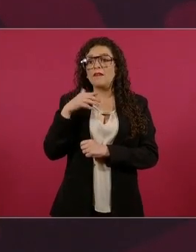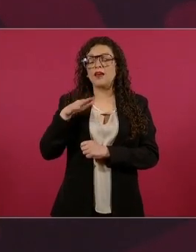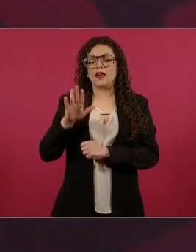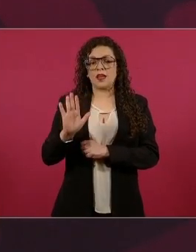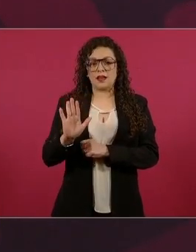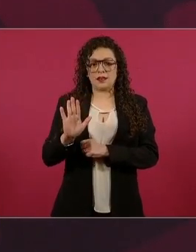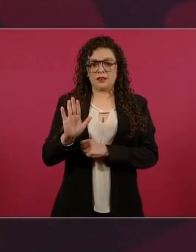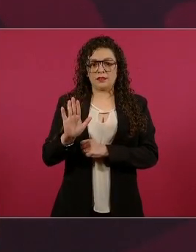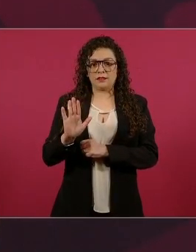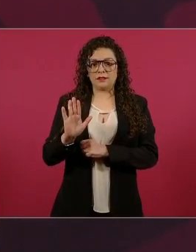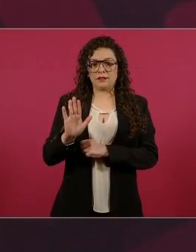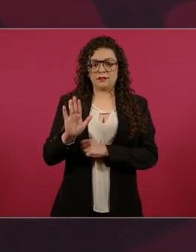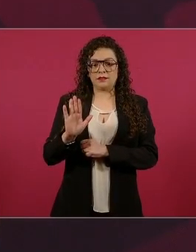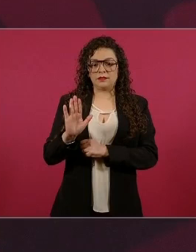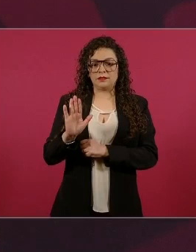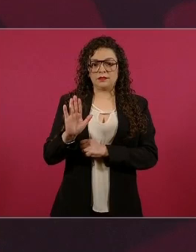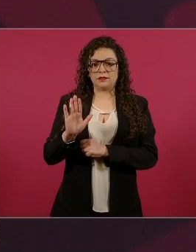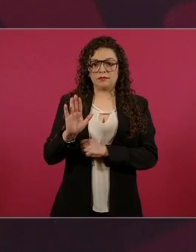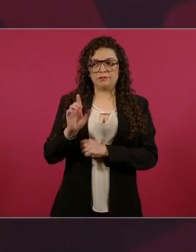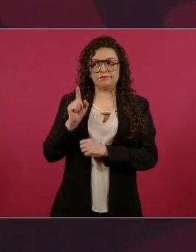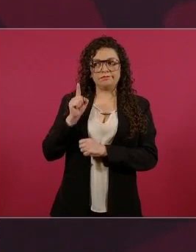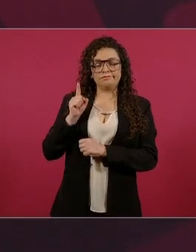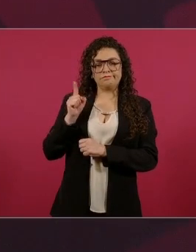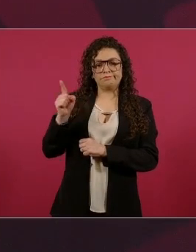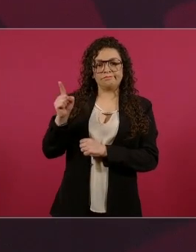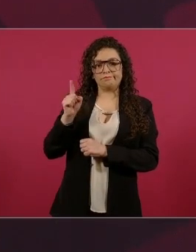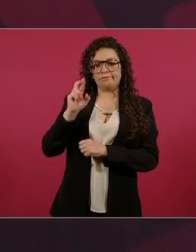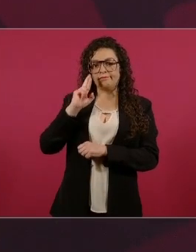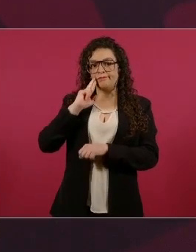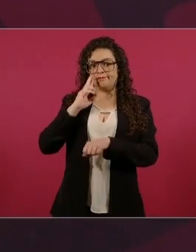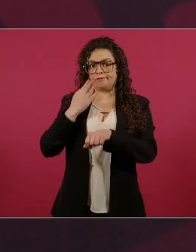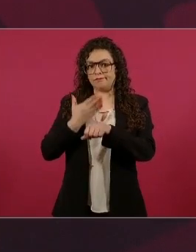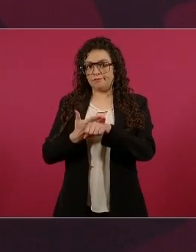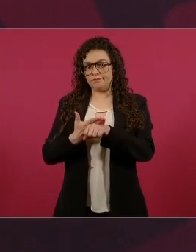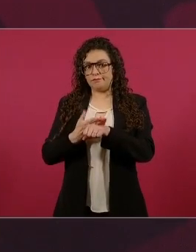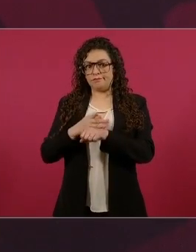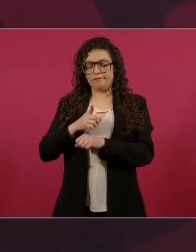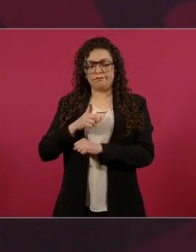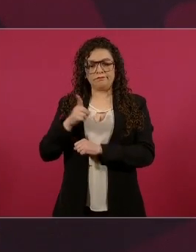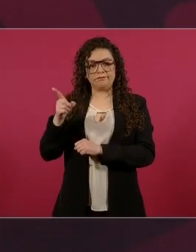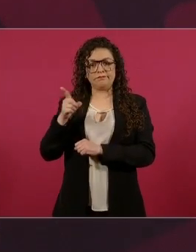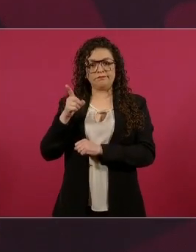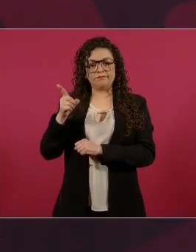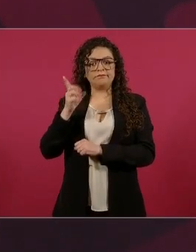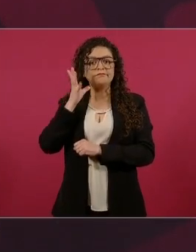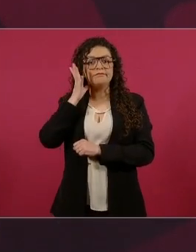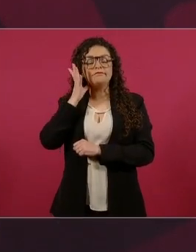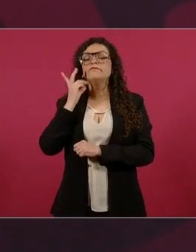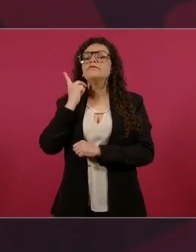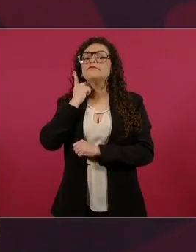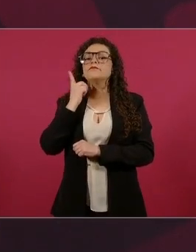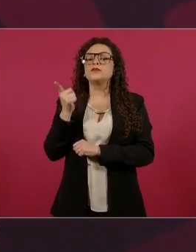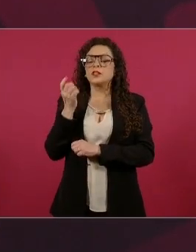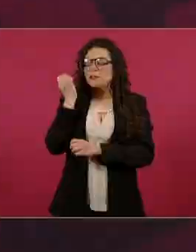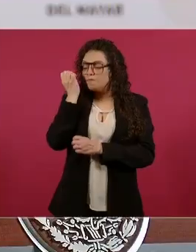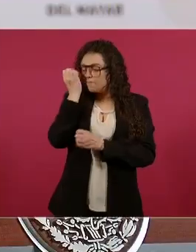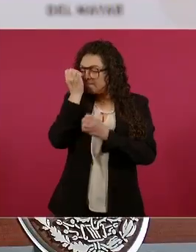lo analice, dé su opinión. No se debe usar